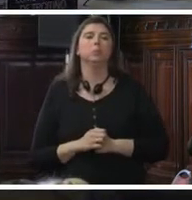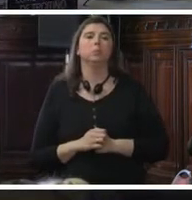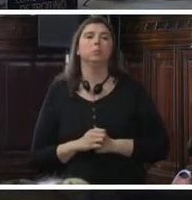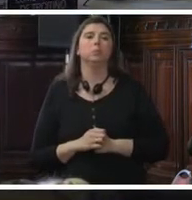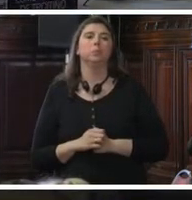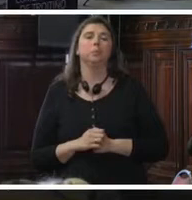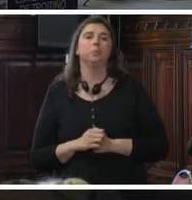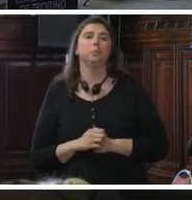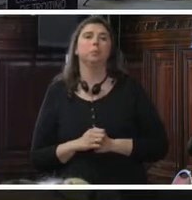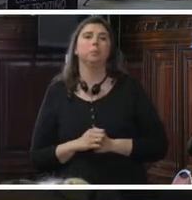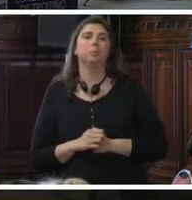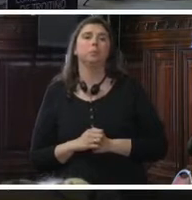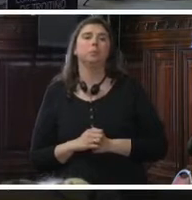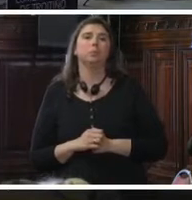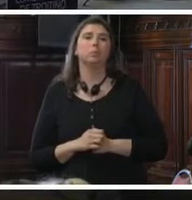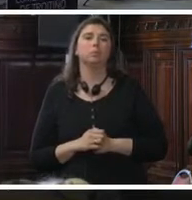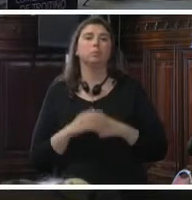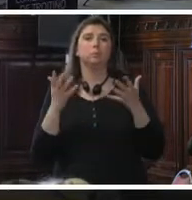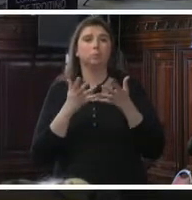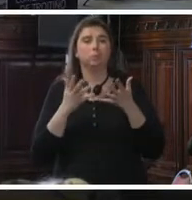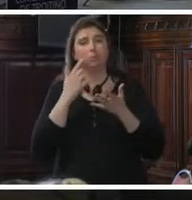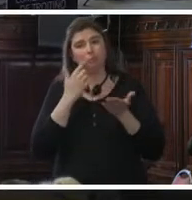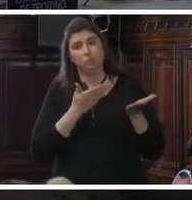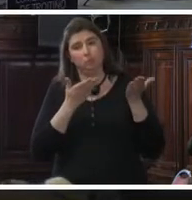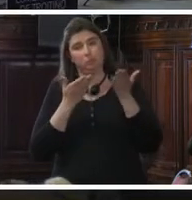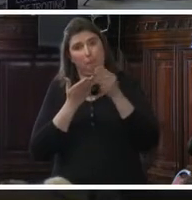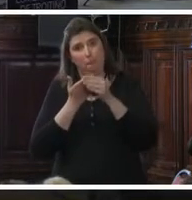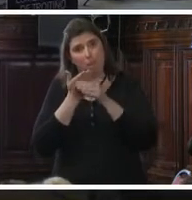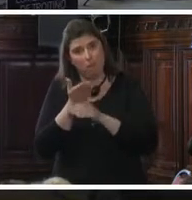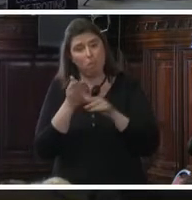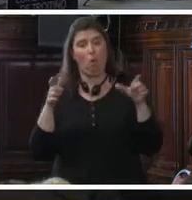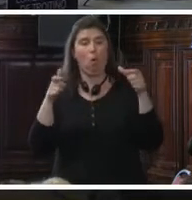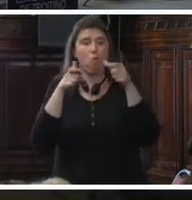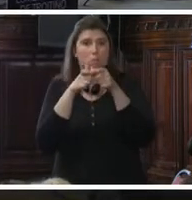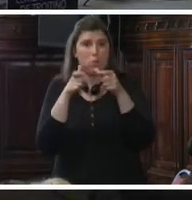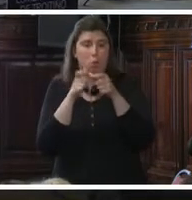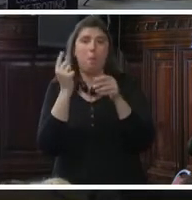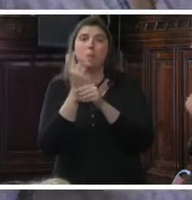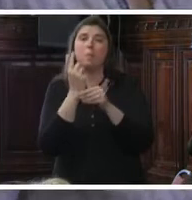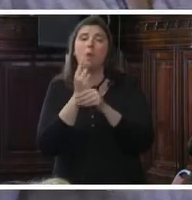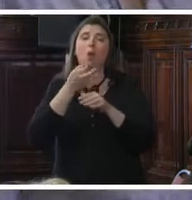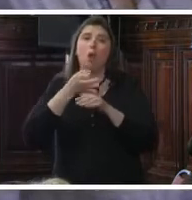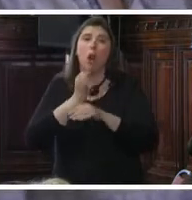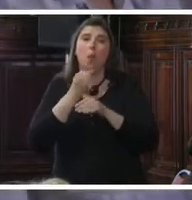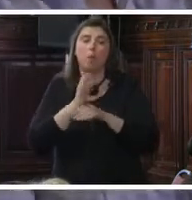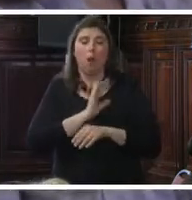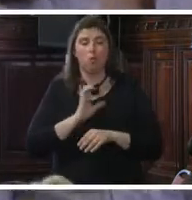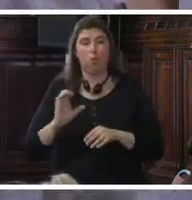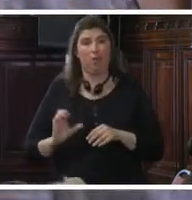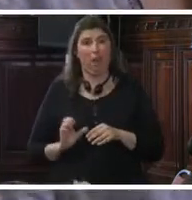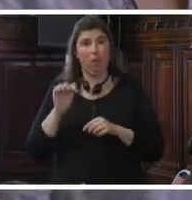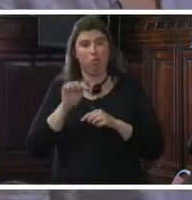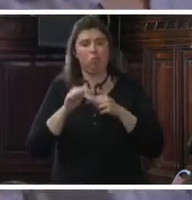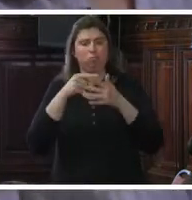Por lo anteriormente dispuesto, solicitamos a la Comisión, primero, recomendar a los Estados la adopción de las siguientes